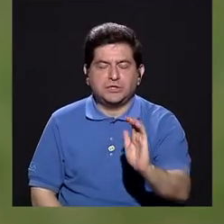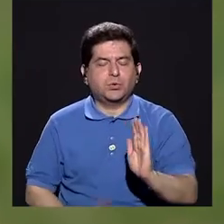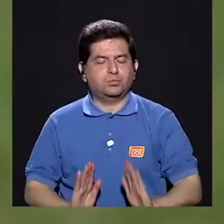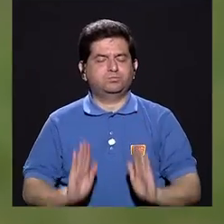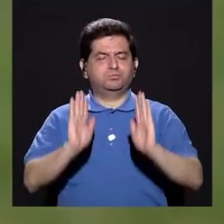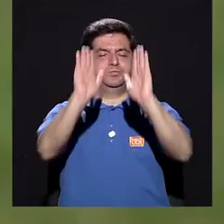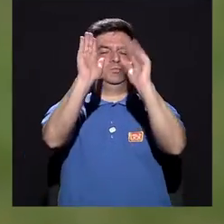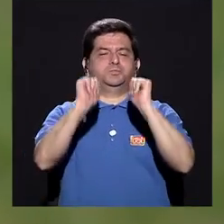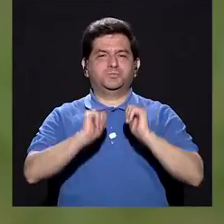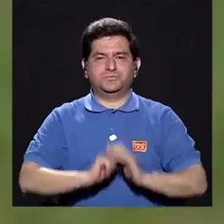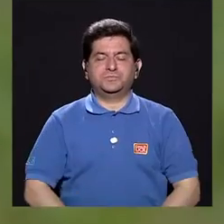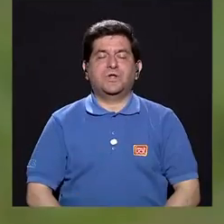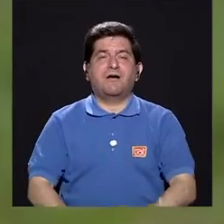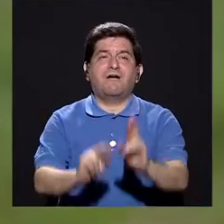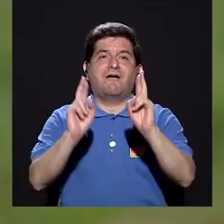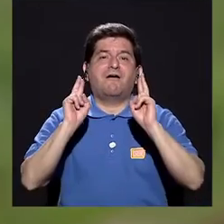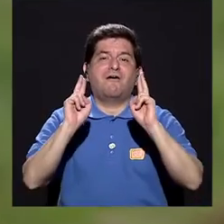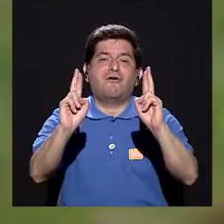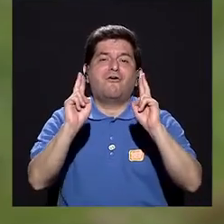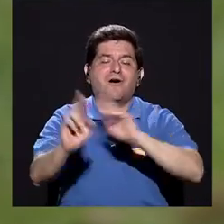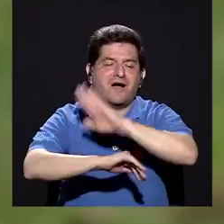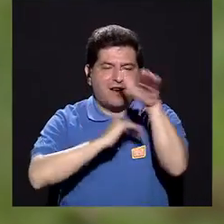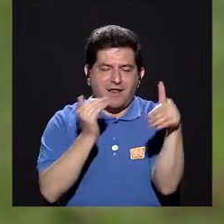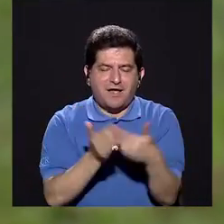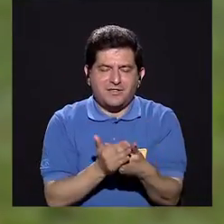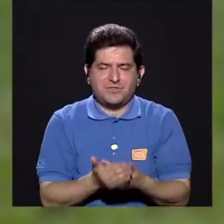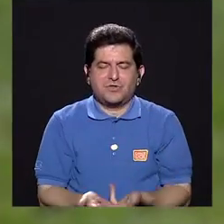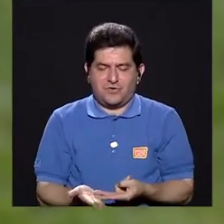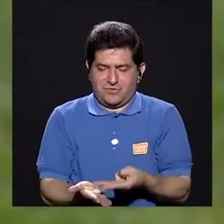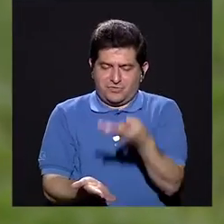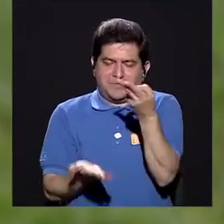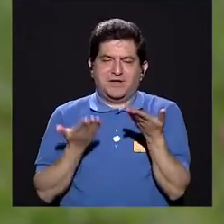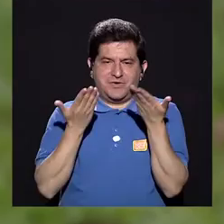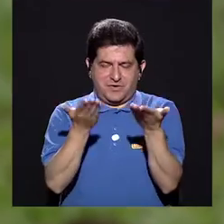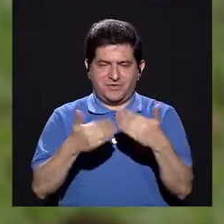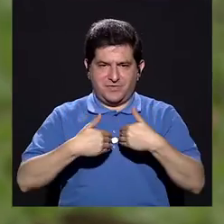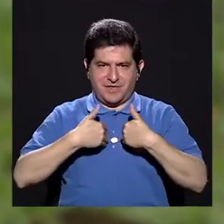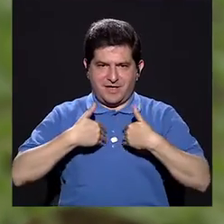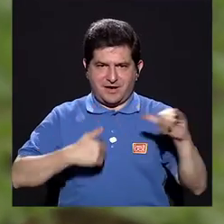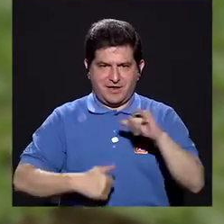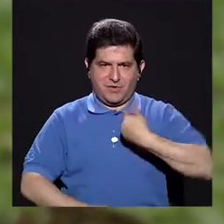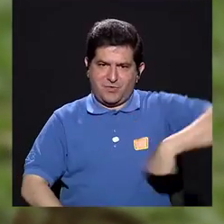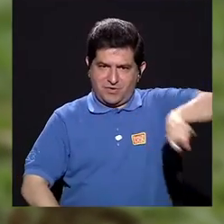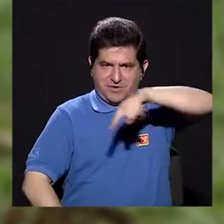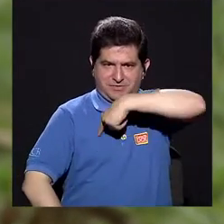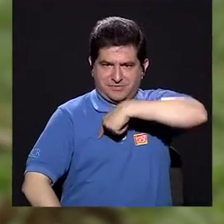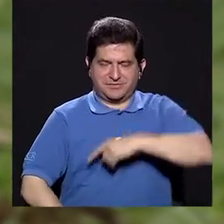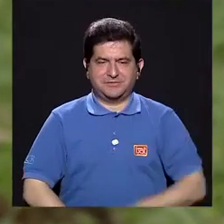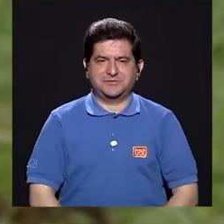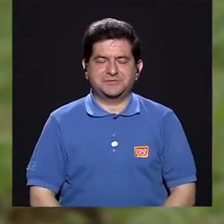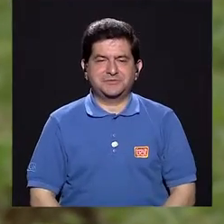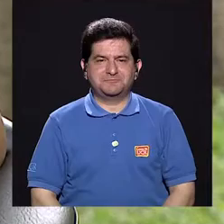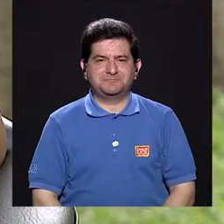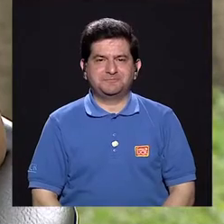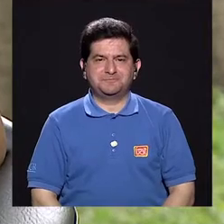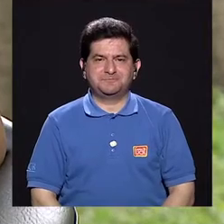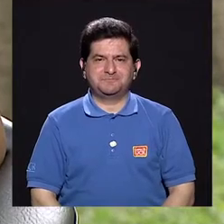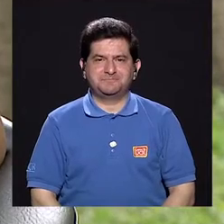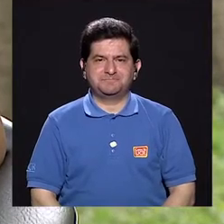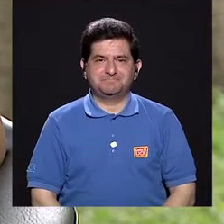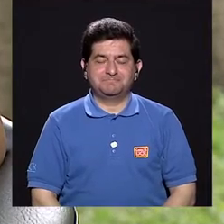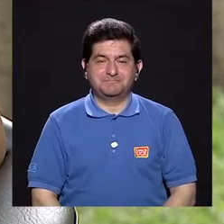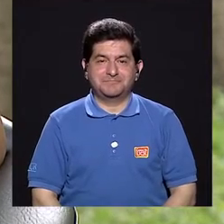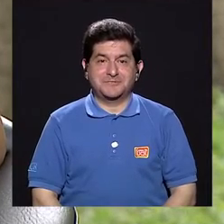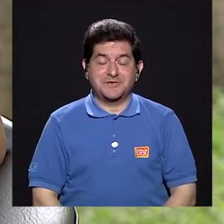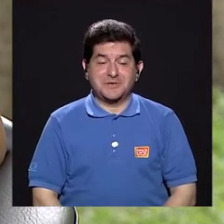Es maravilloso. Ojalá todos valoraran a los animales como lo hacemos nosotros. Bueno,